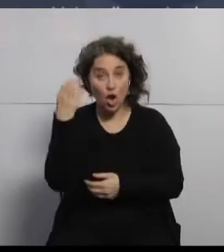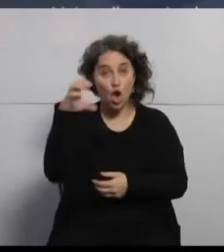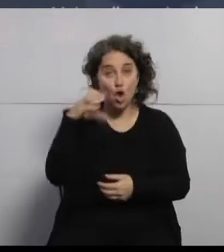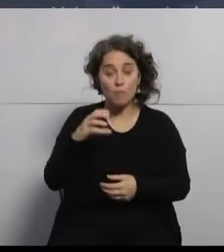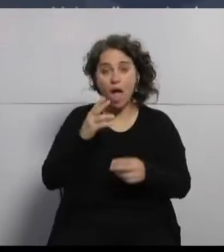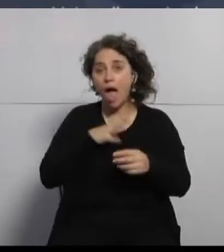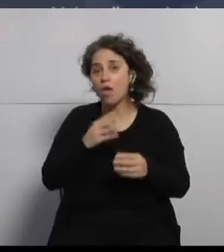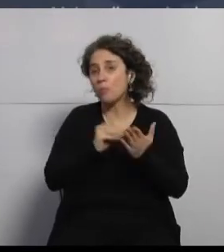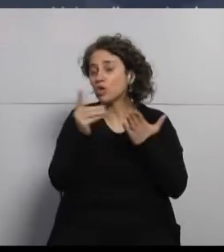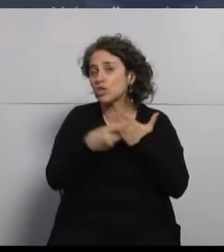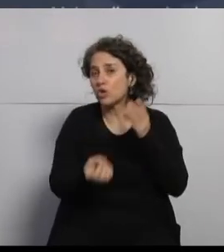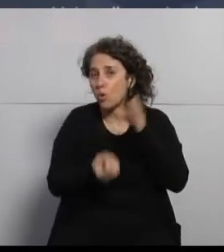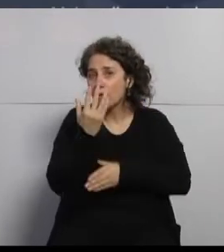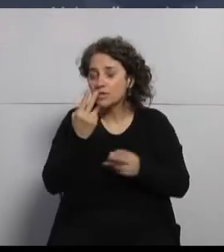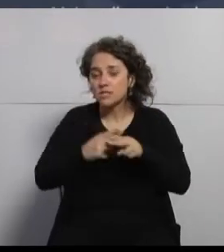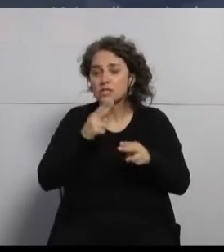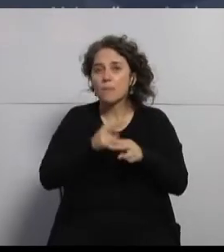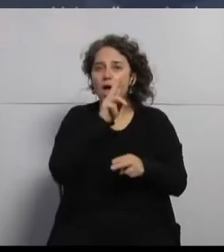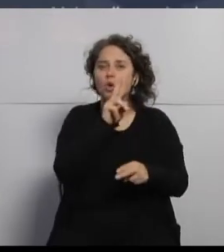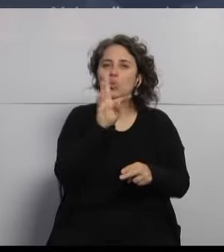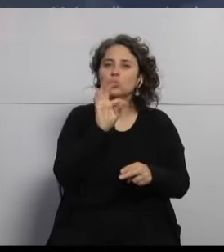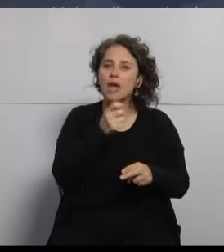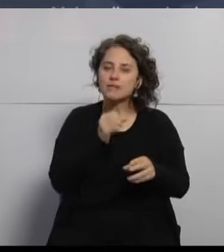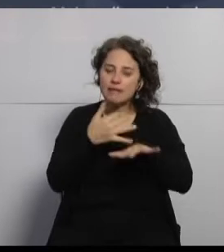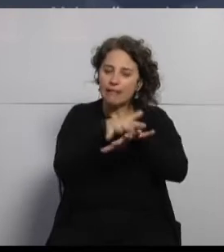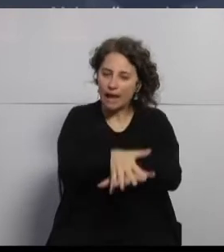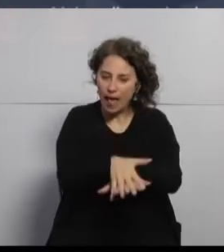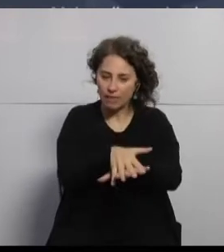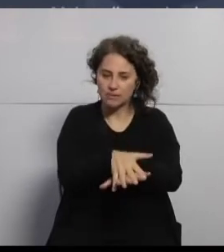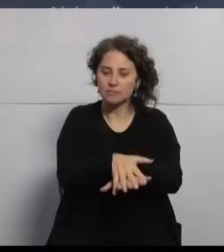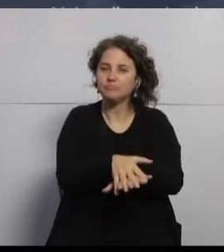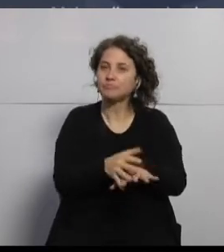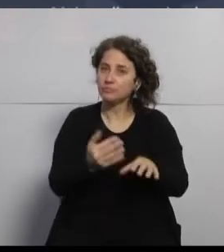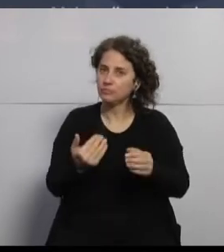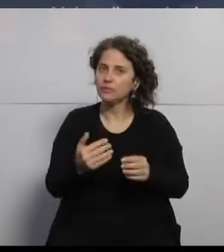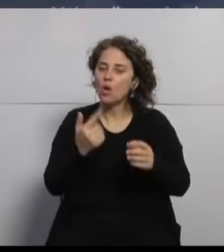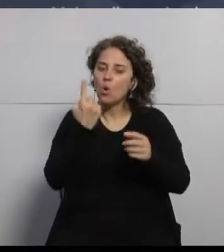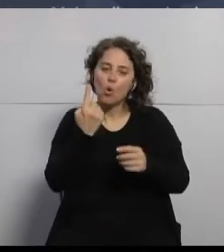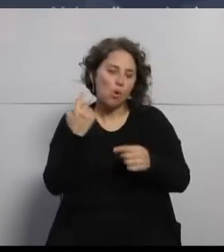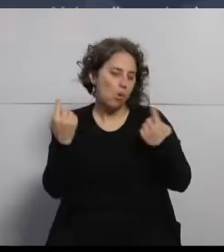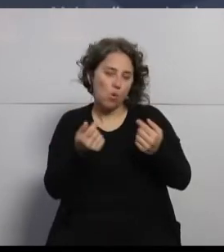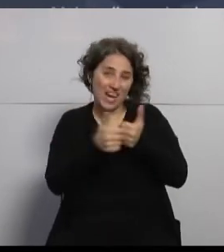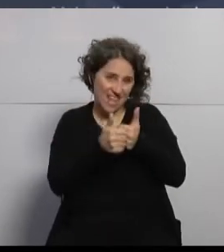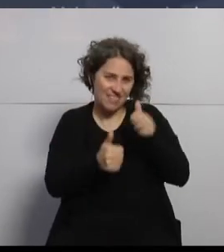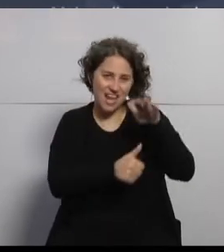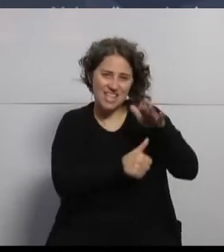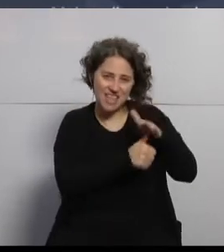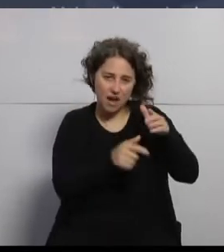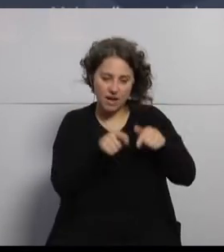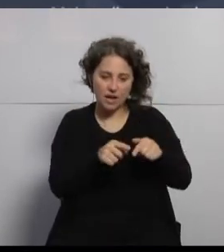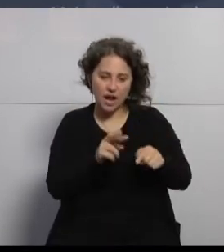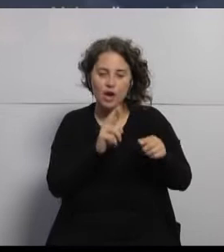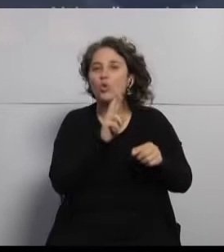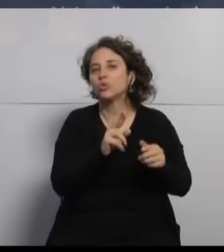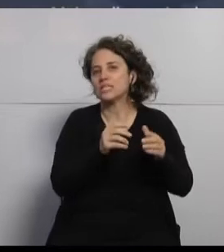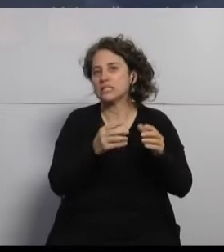De hecho, uno de nuestros clientes ha sido líder en el tema de las rutas integradas, implementó tecnologías de